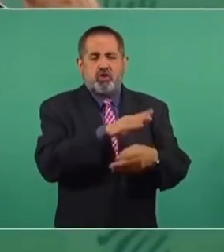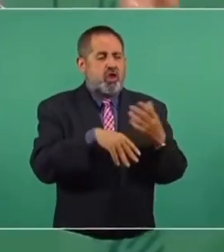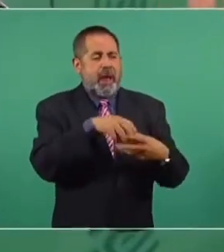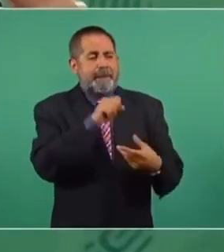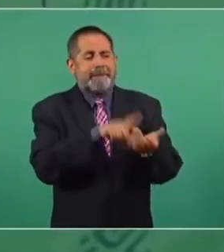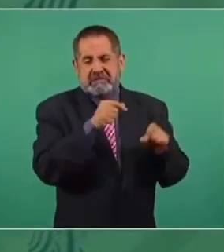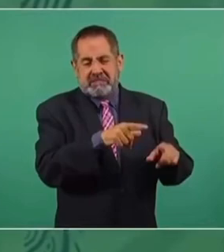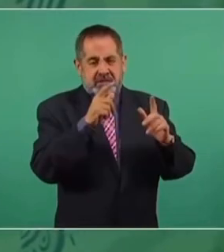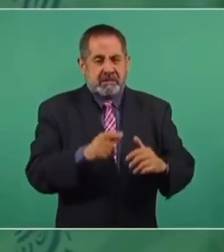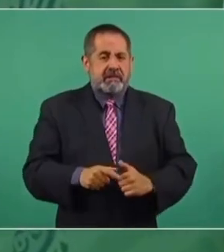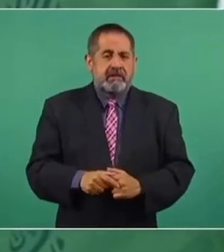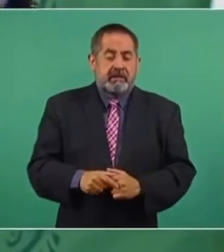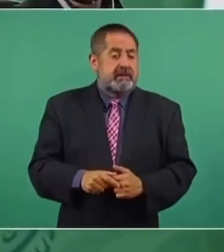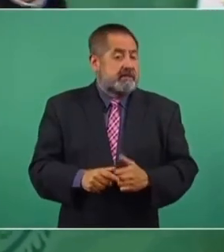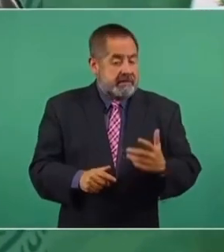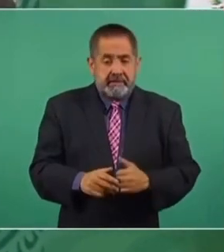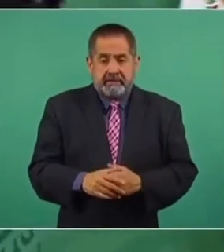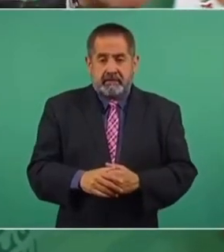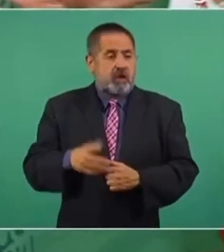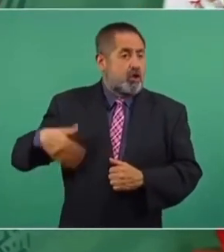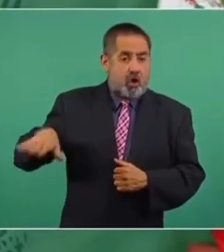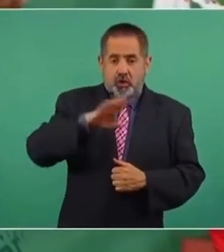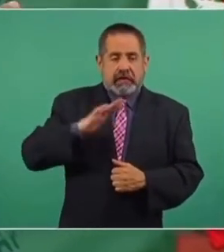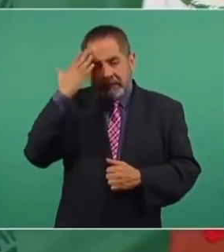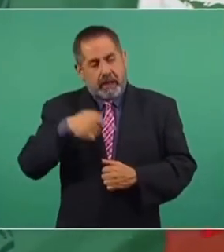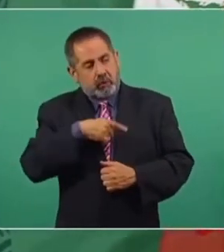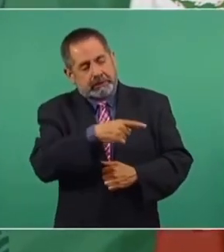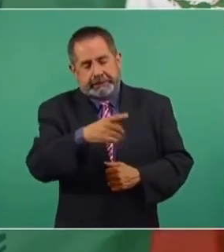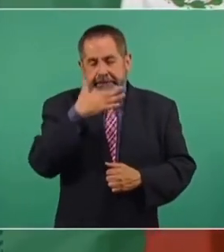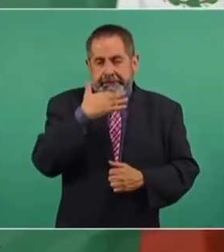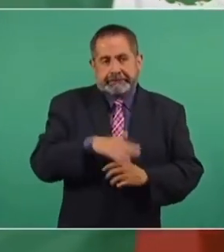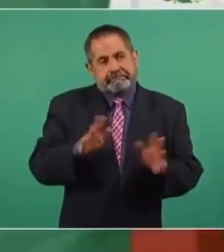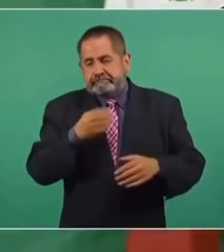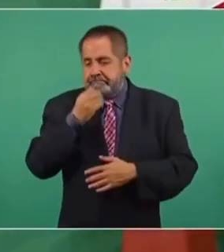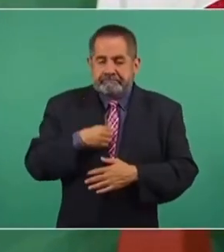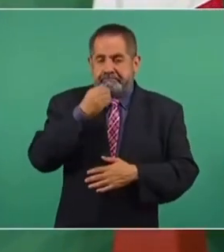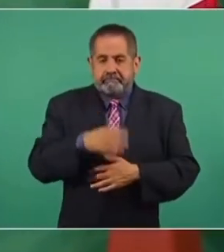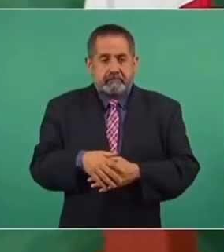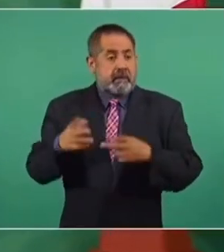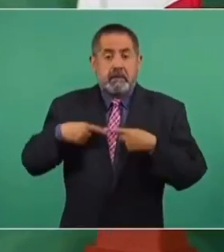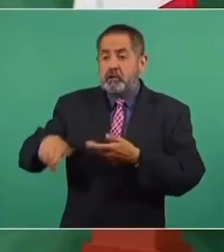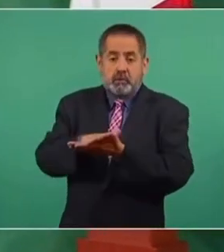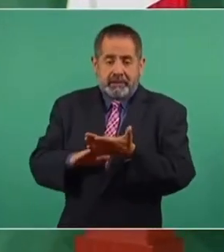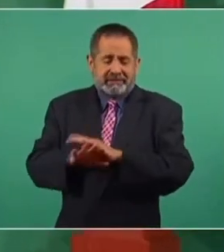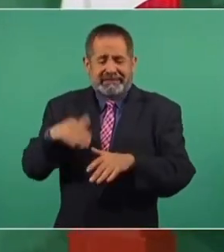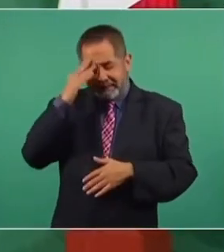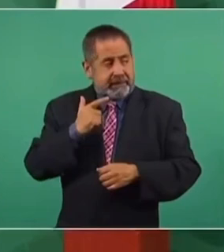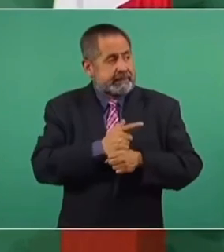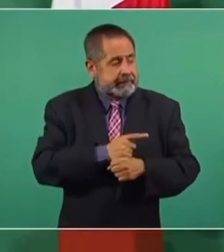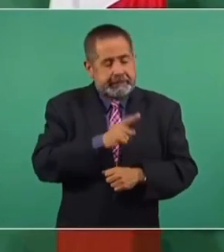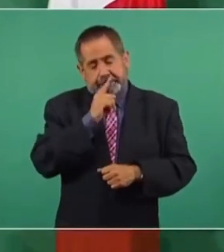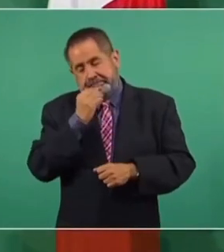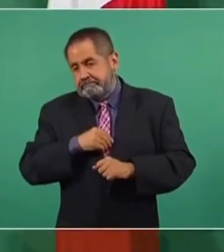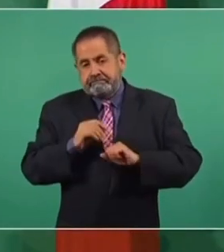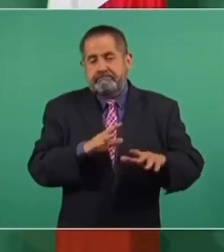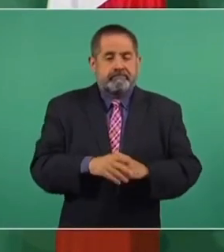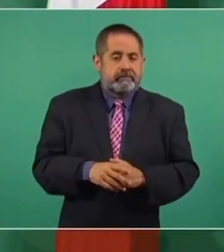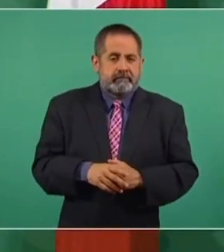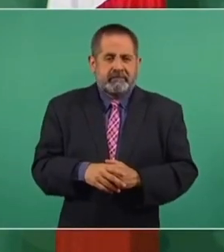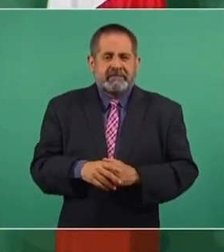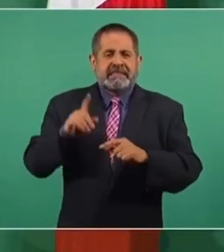del mismo régimen corrupto y todos sabíamos de la corrupción, hasta la gente más humilde. Pero ¿quién fue